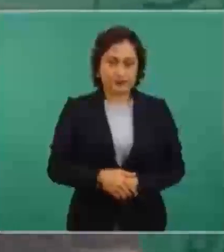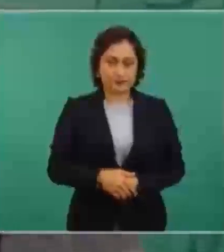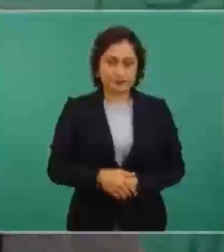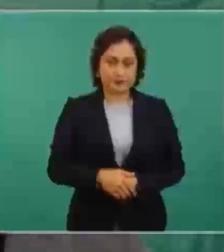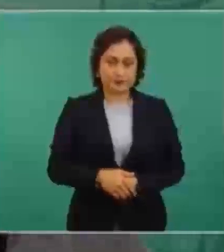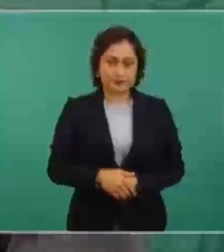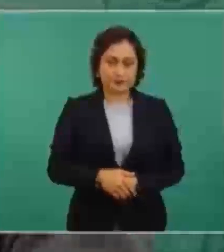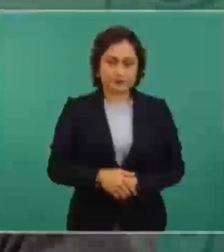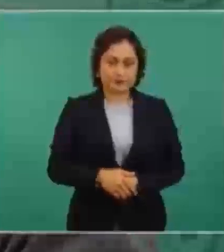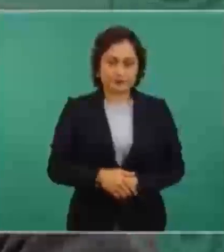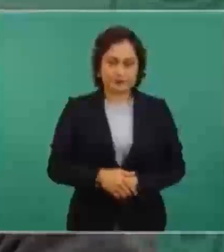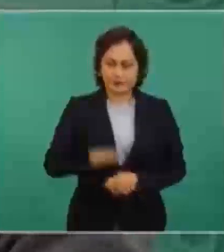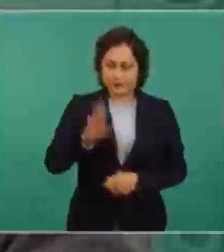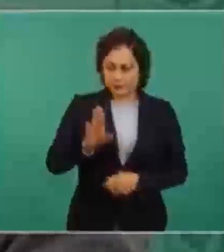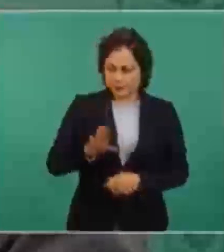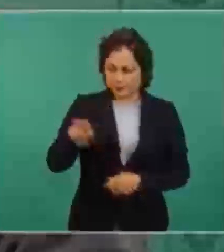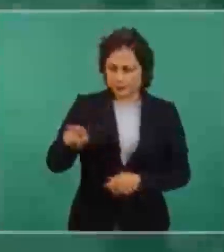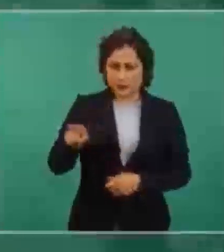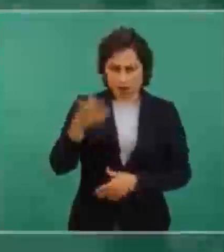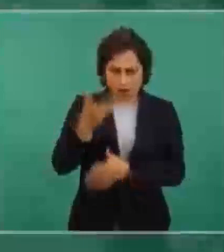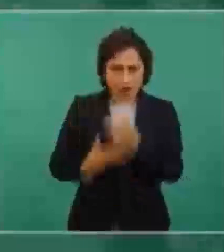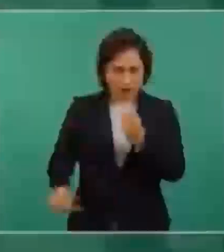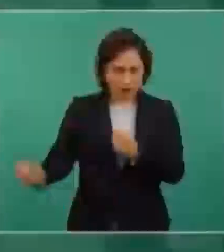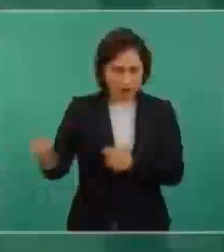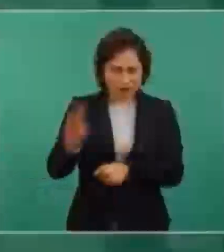que parece que está prófugo.